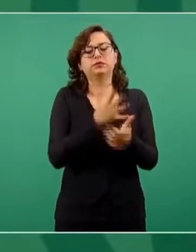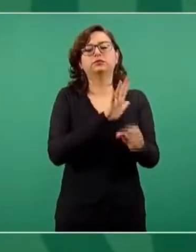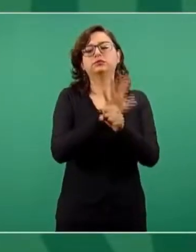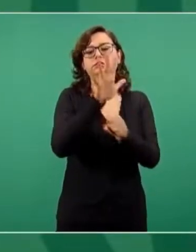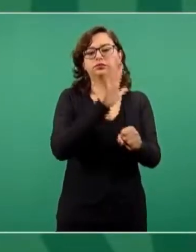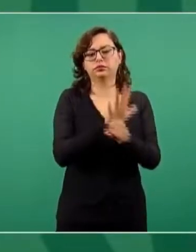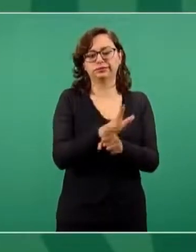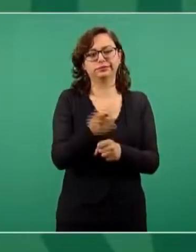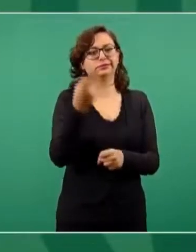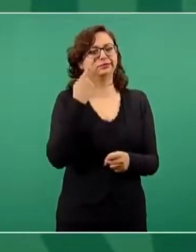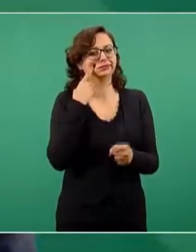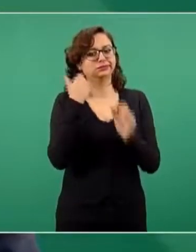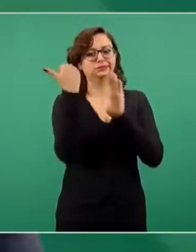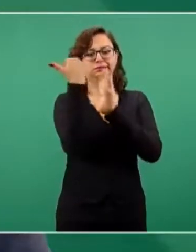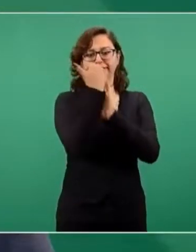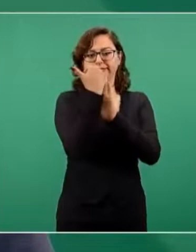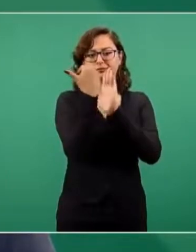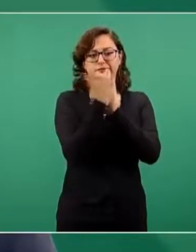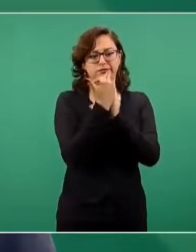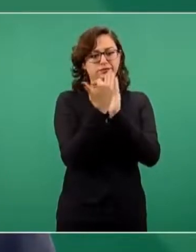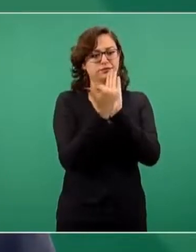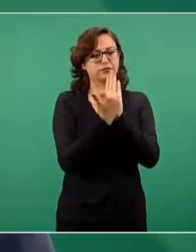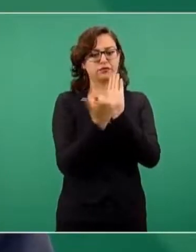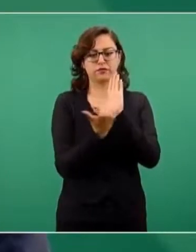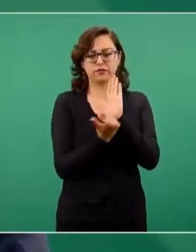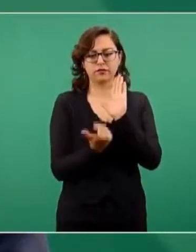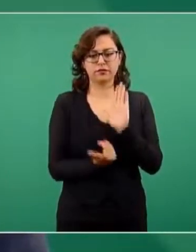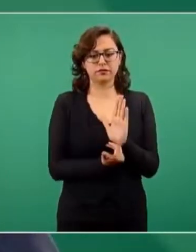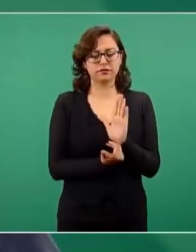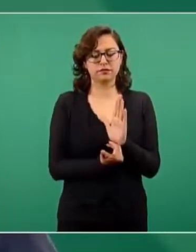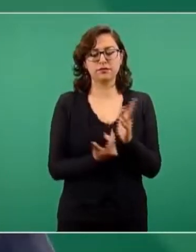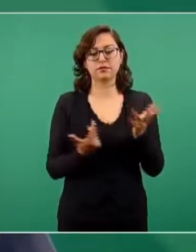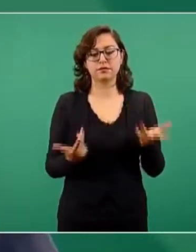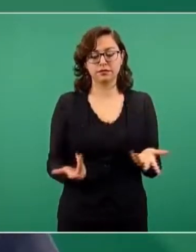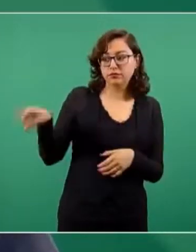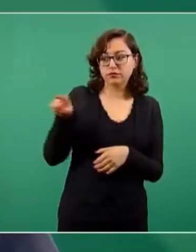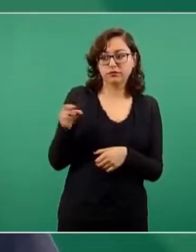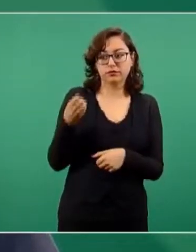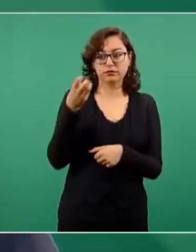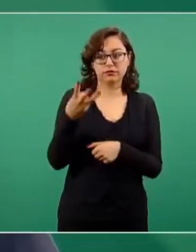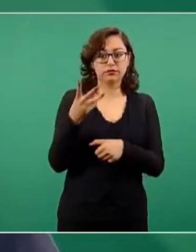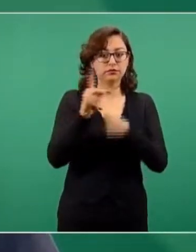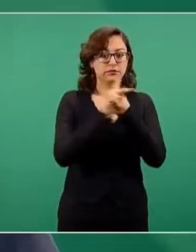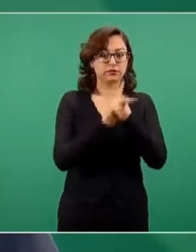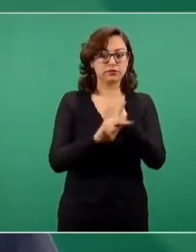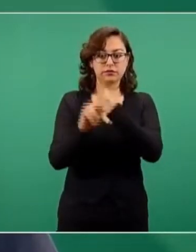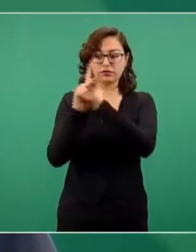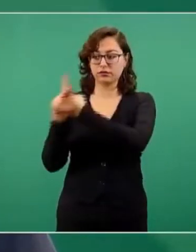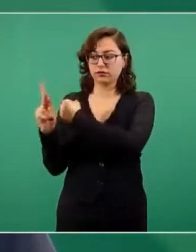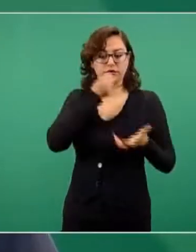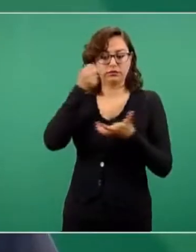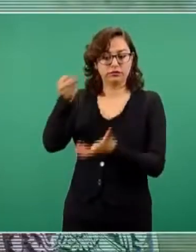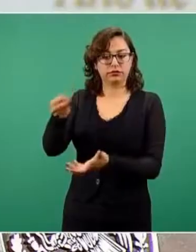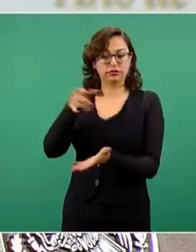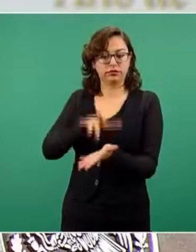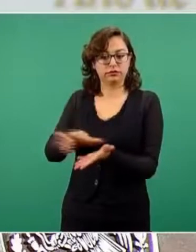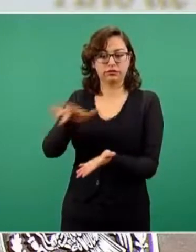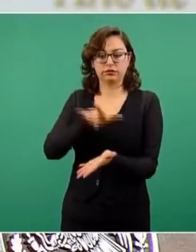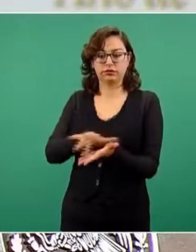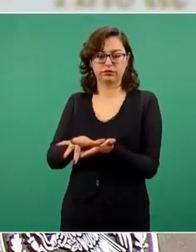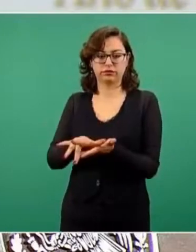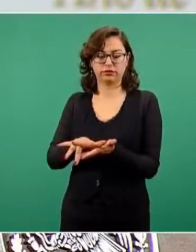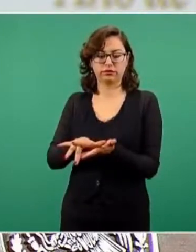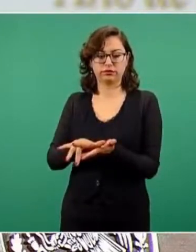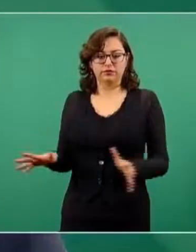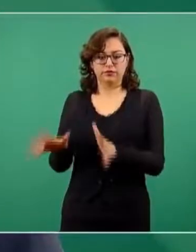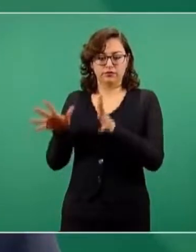consiste básicamente en invertir, en el caso de Centroamérica,